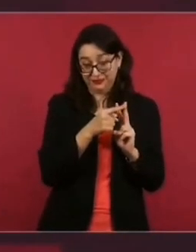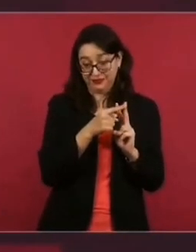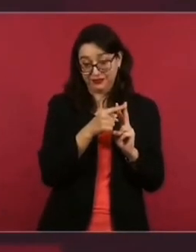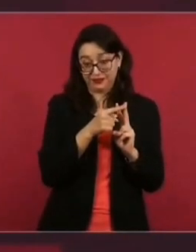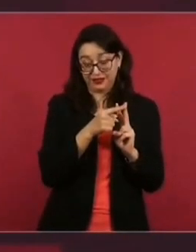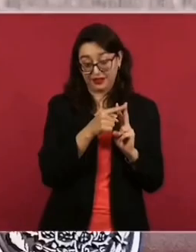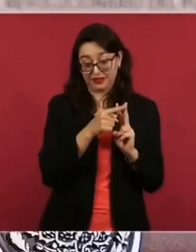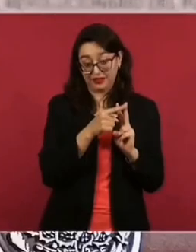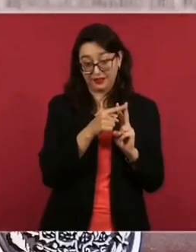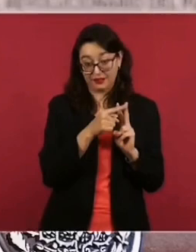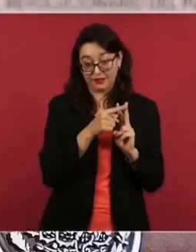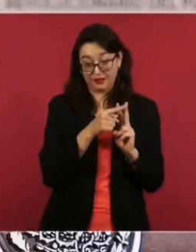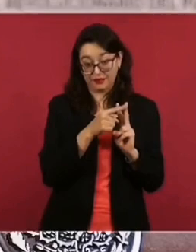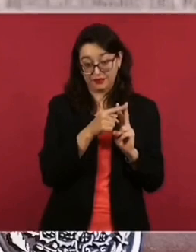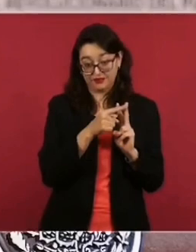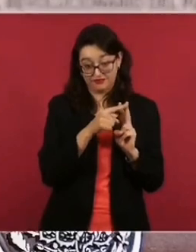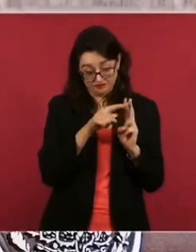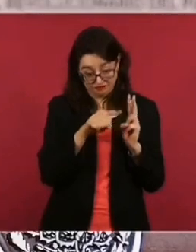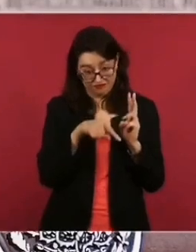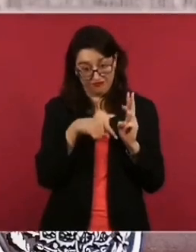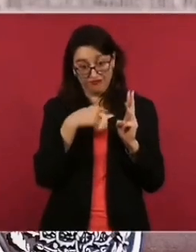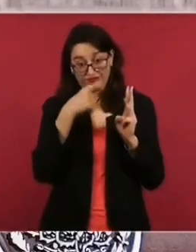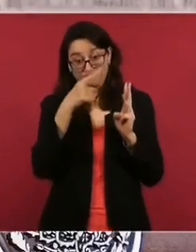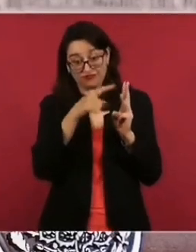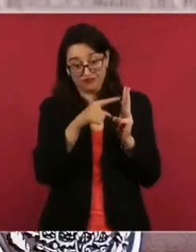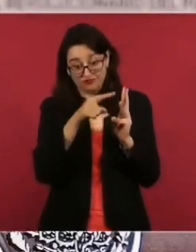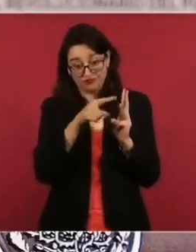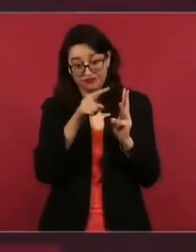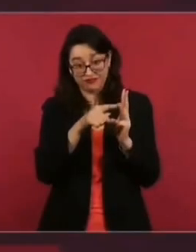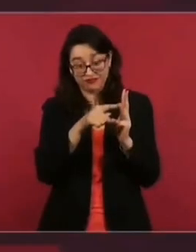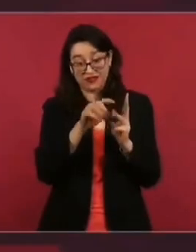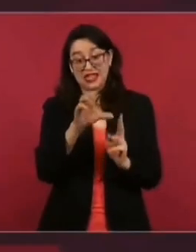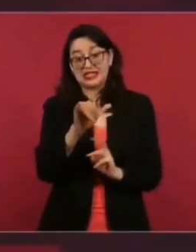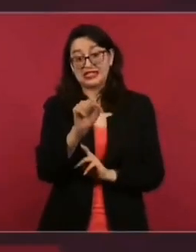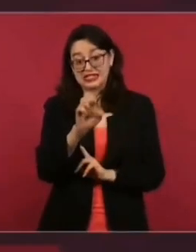Y llaman a participar, bueno, interviene el Cisen,